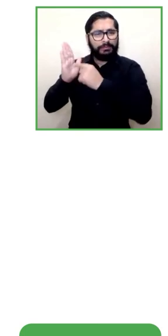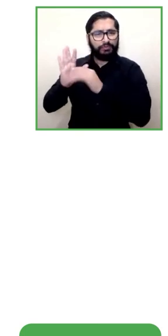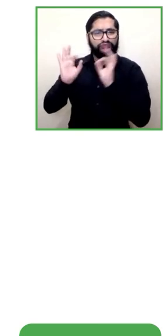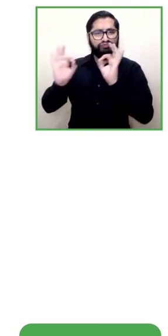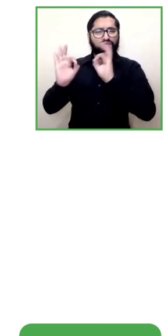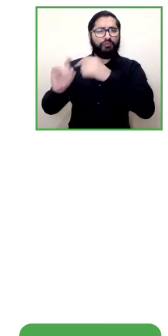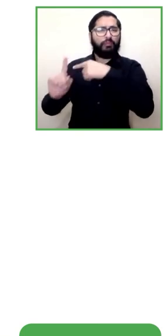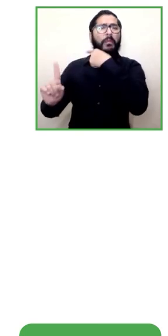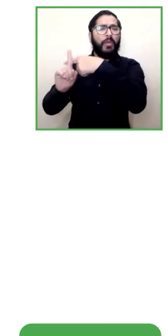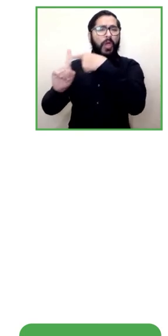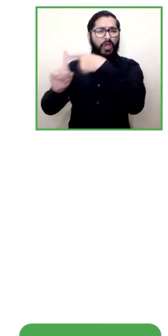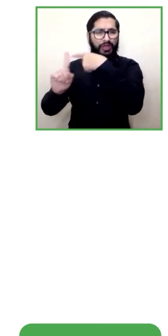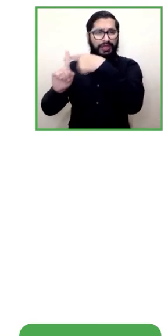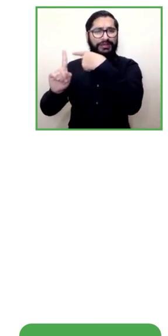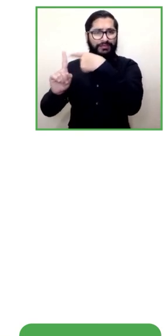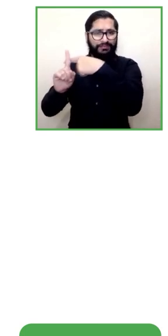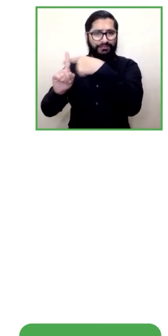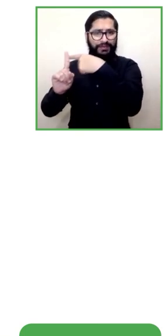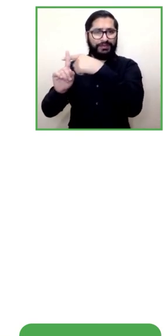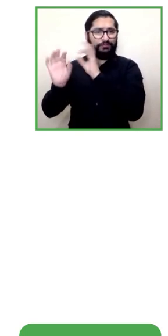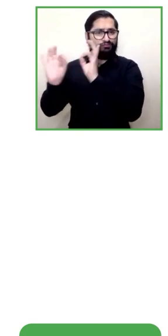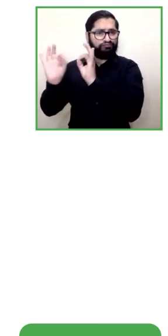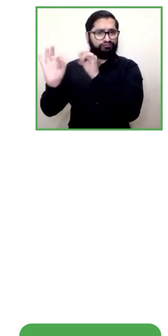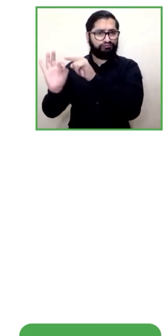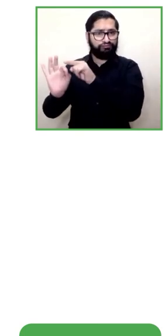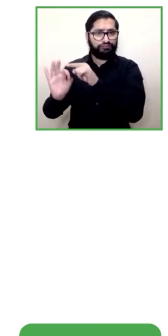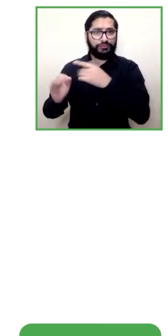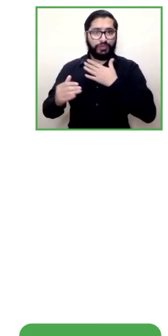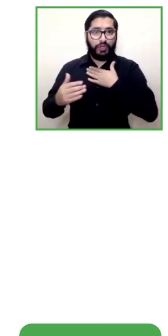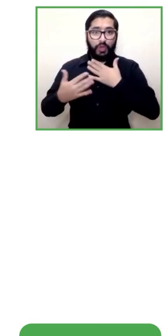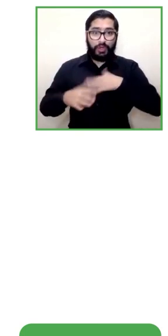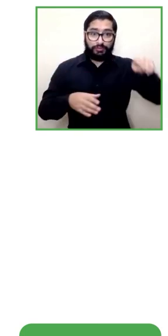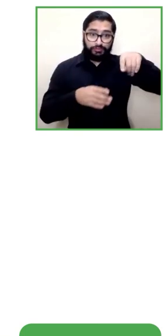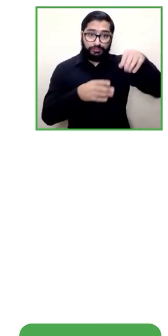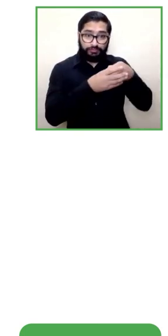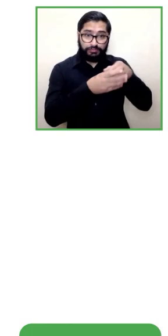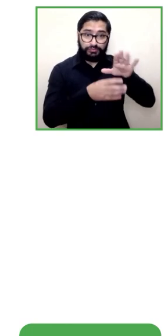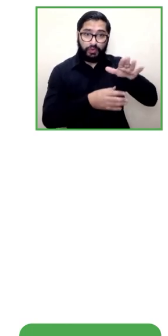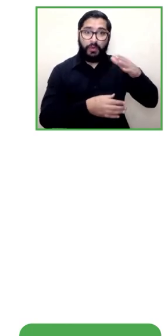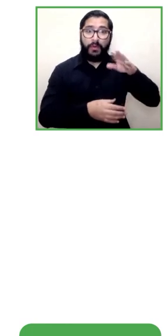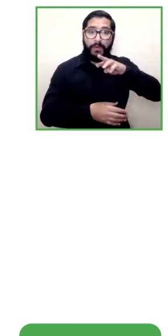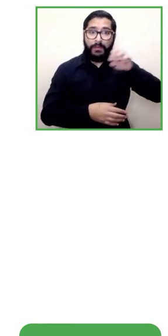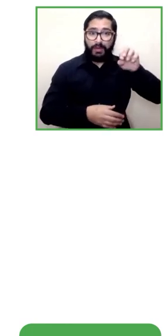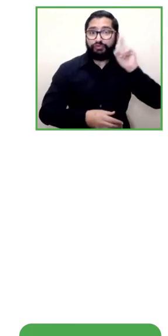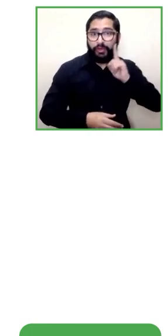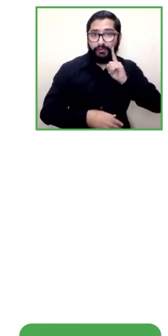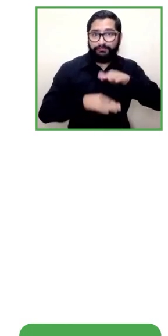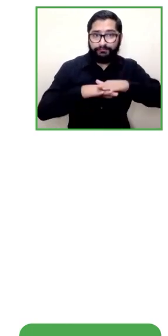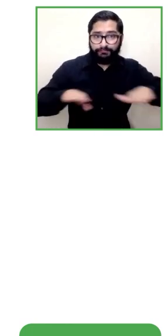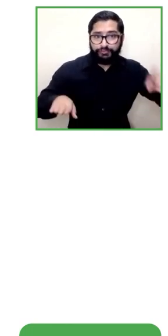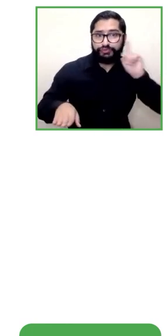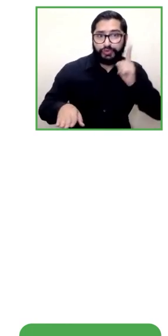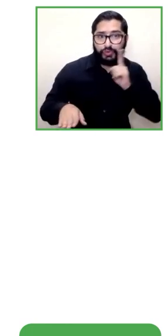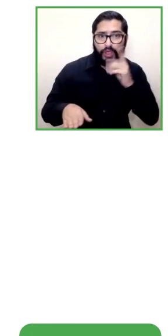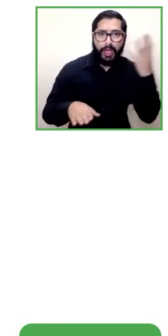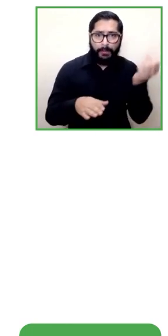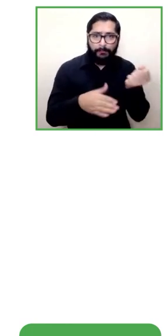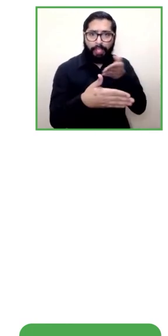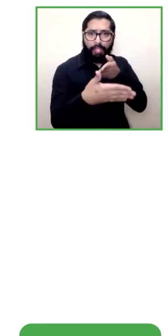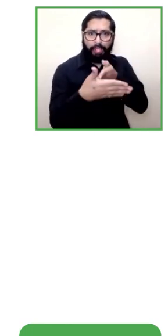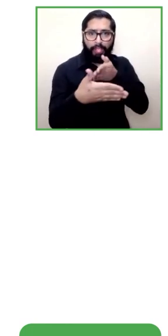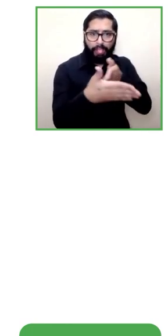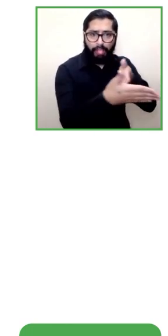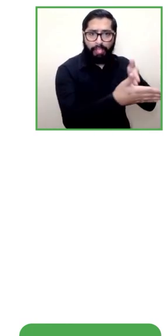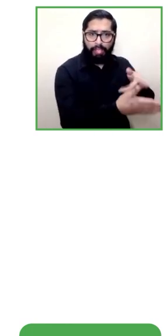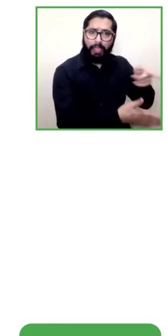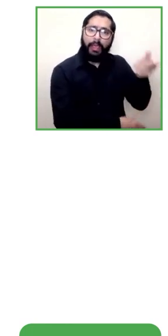a los padres de los niños sordos y las barreras que ellos tenían cuál era